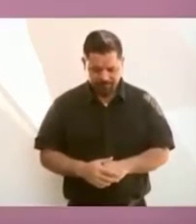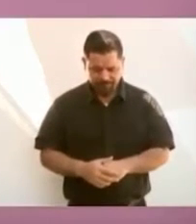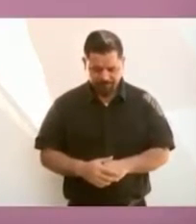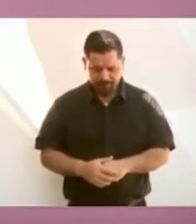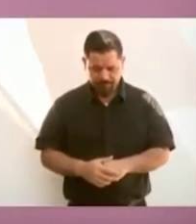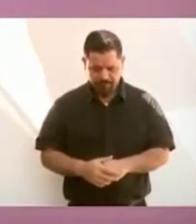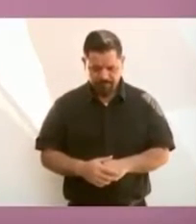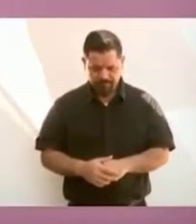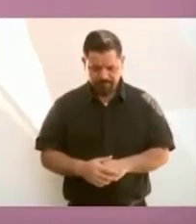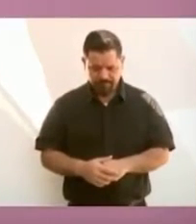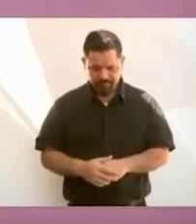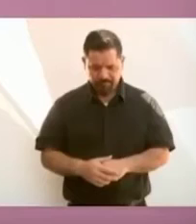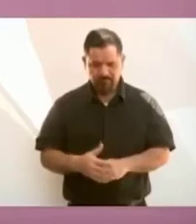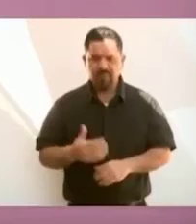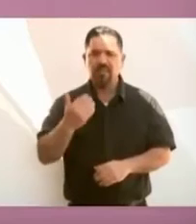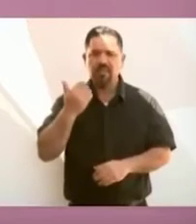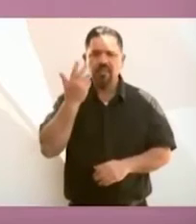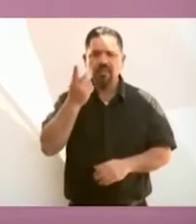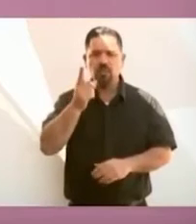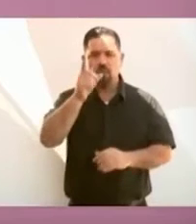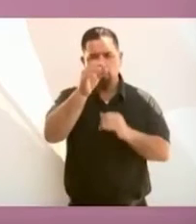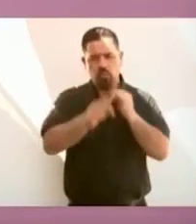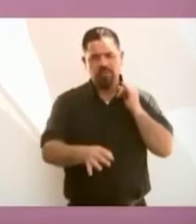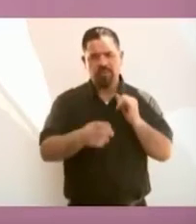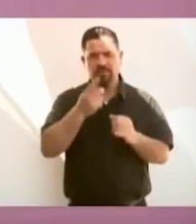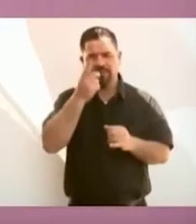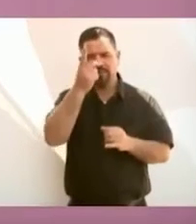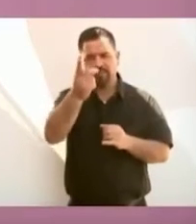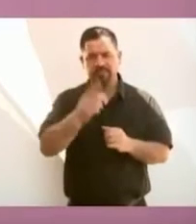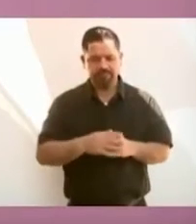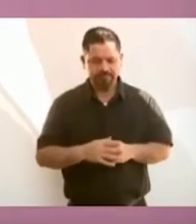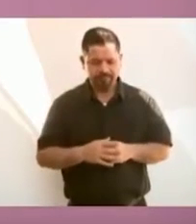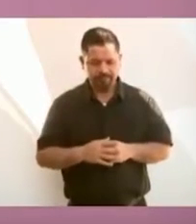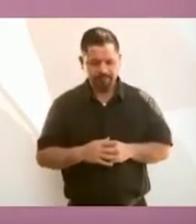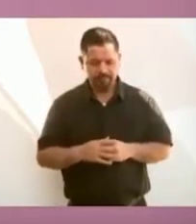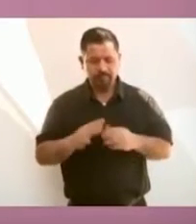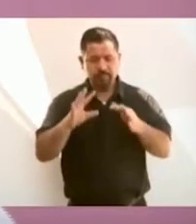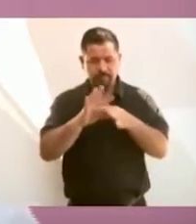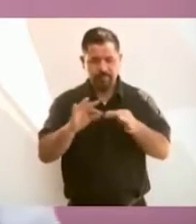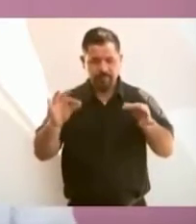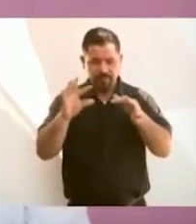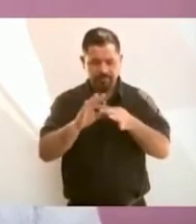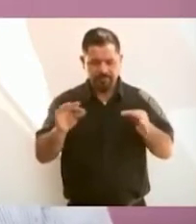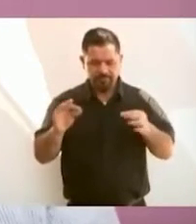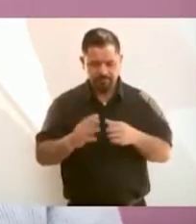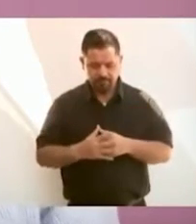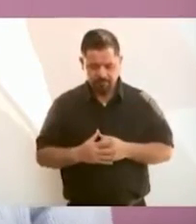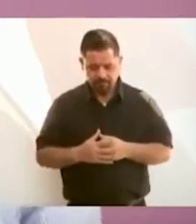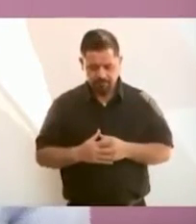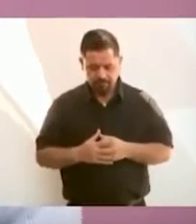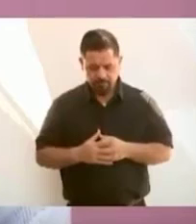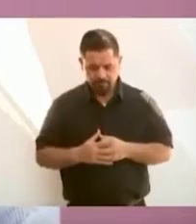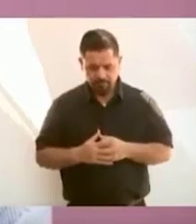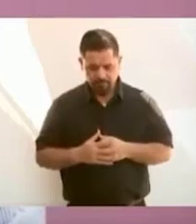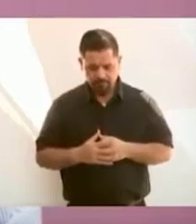Quiero terminar haciendo mención a dos